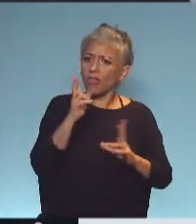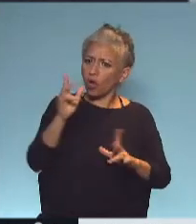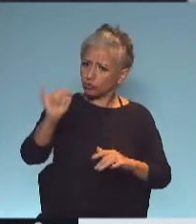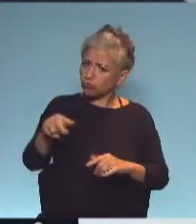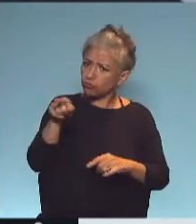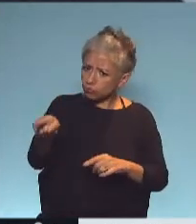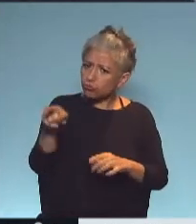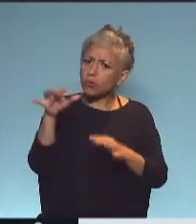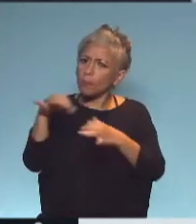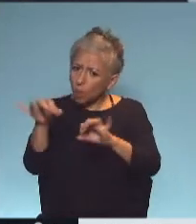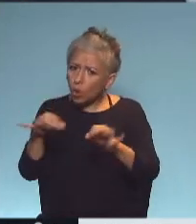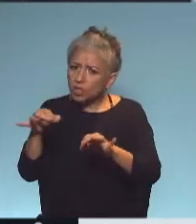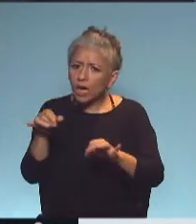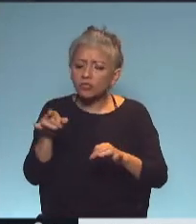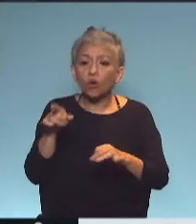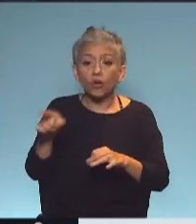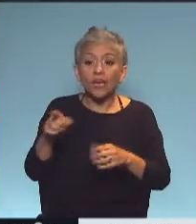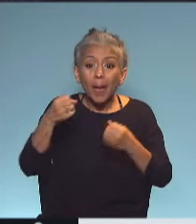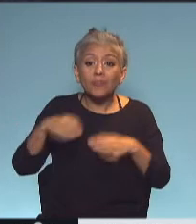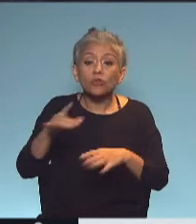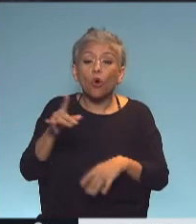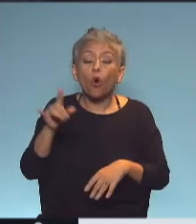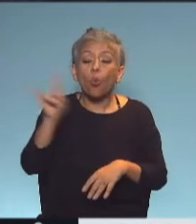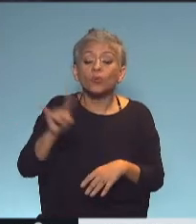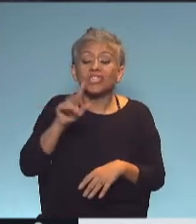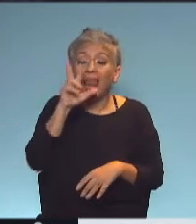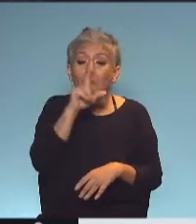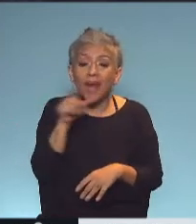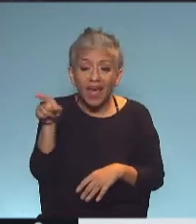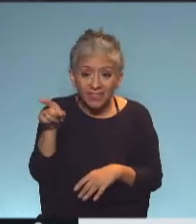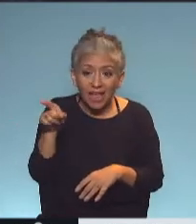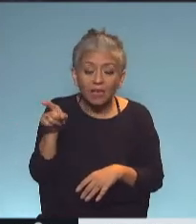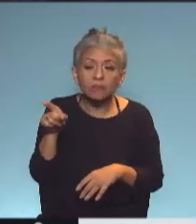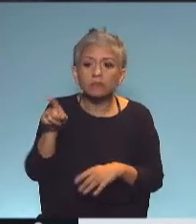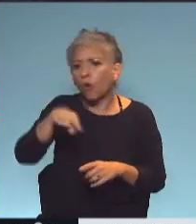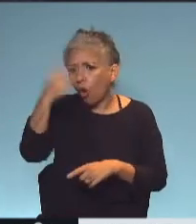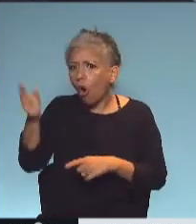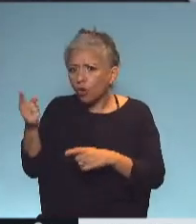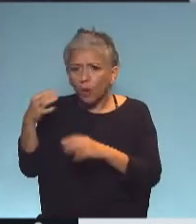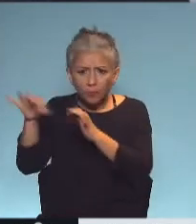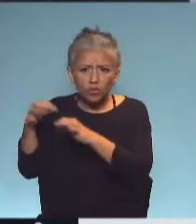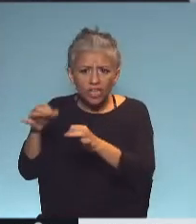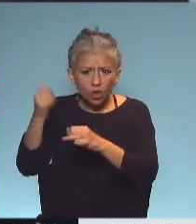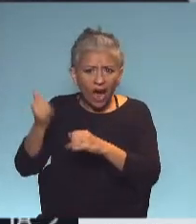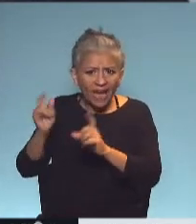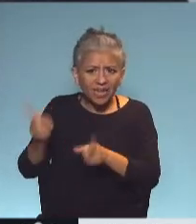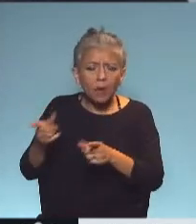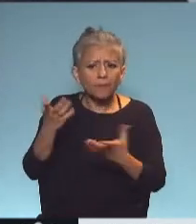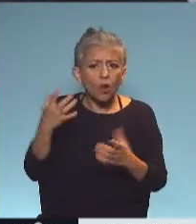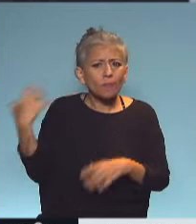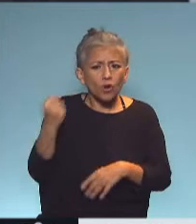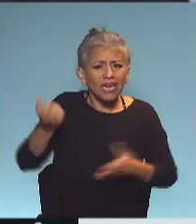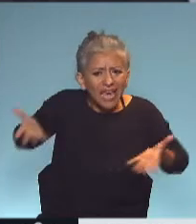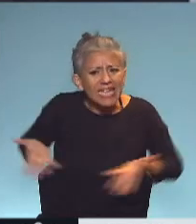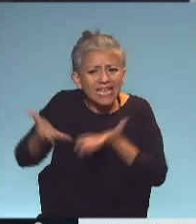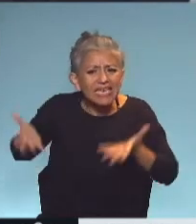este proyecto que empezaron ustedes en la Universidad de La Plata, pero seguramente habrá otros, digo, ¿es necesario que haya un incentivo a la investigación, sobre